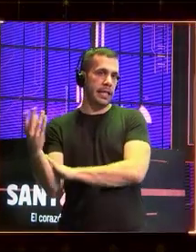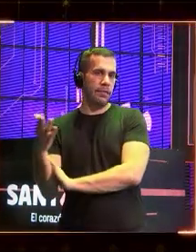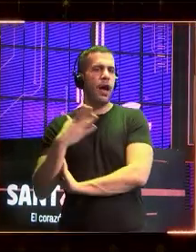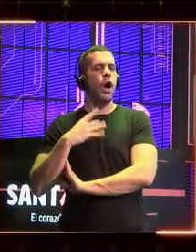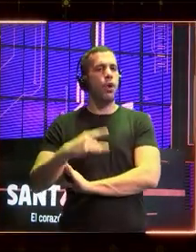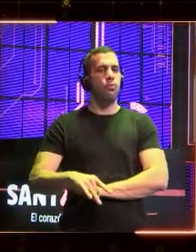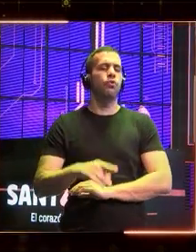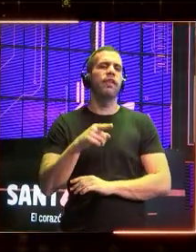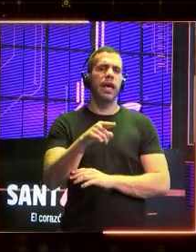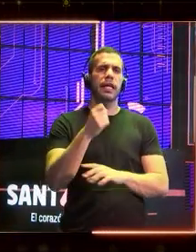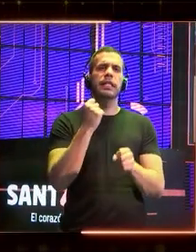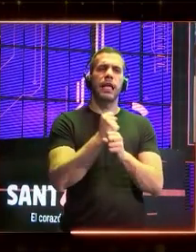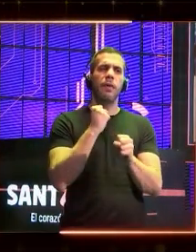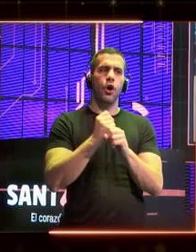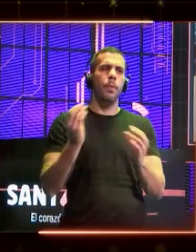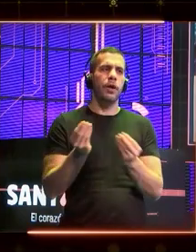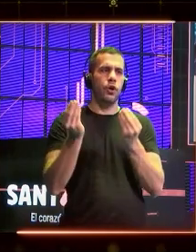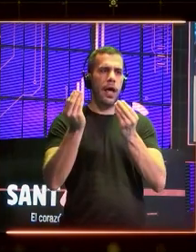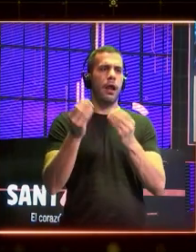productividad en el puesto de trabajo?